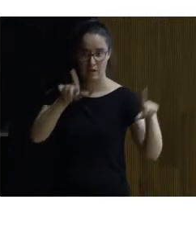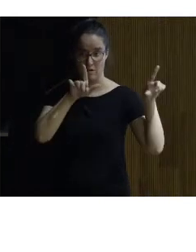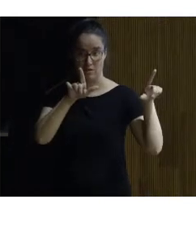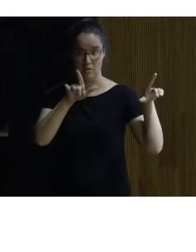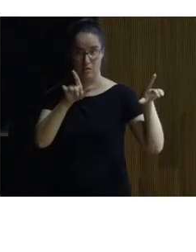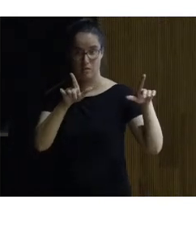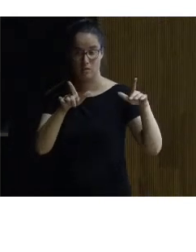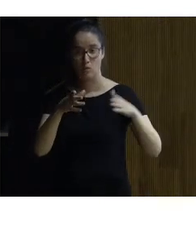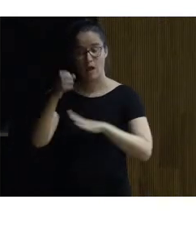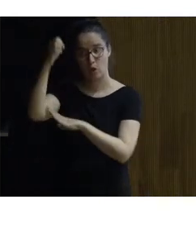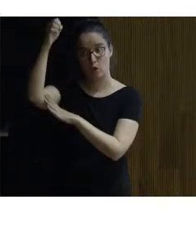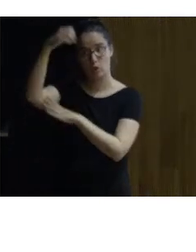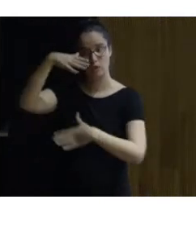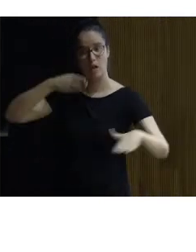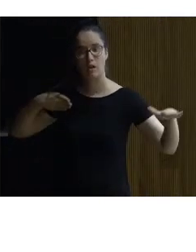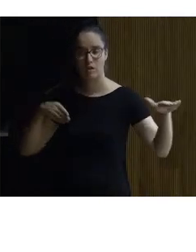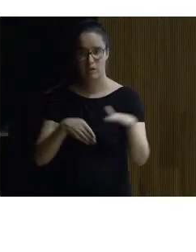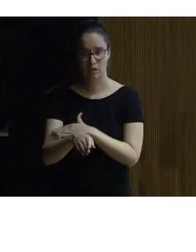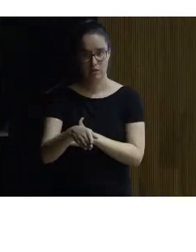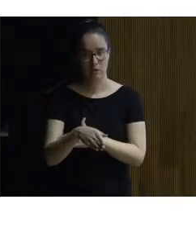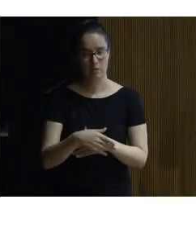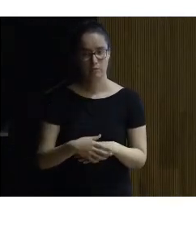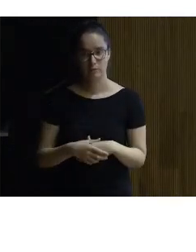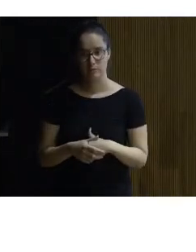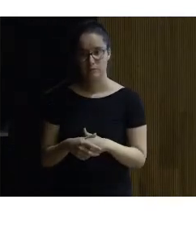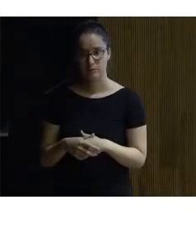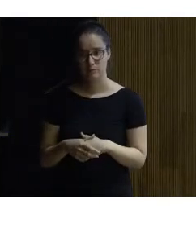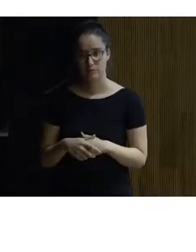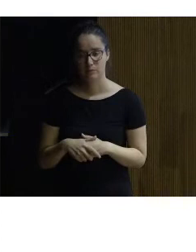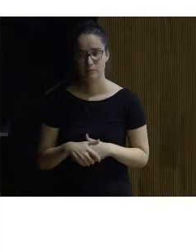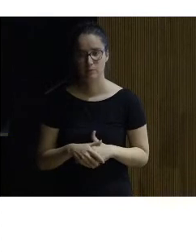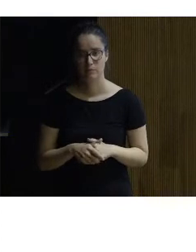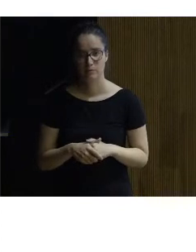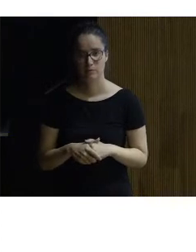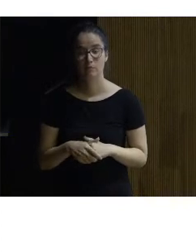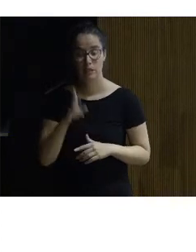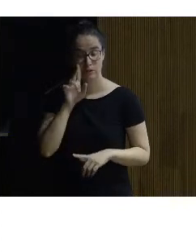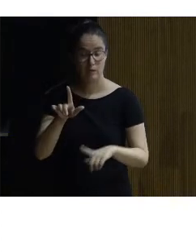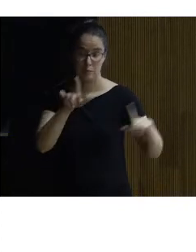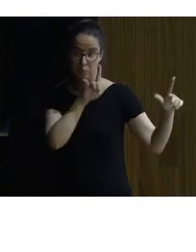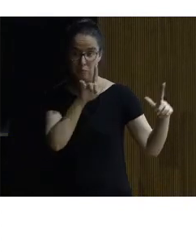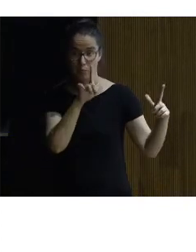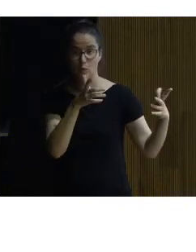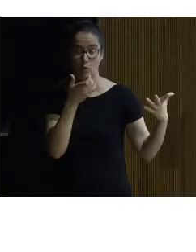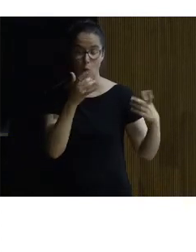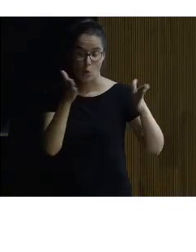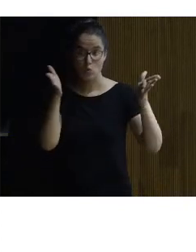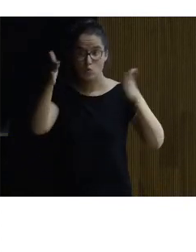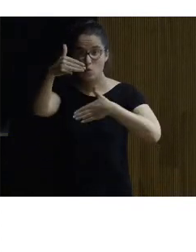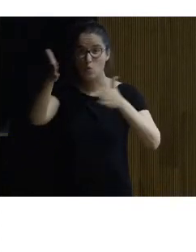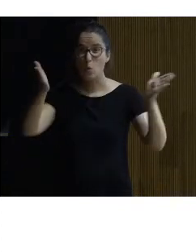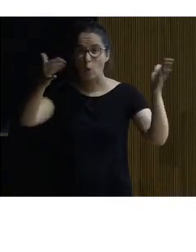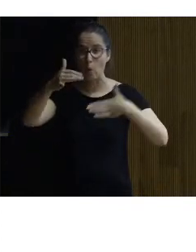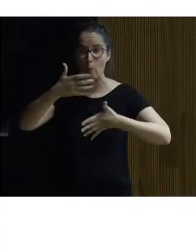cual se hizo una ducha accesible y el espacio de transferencia a la linadora ahí lo ven pues esta especie de cubo y